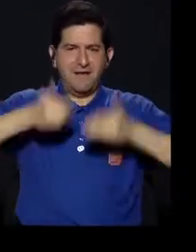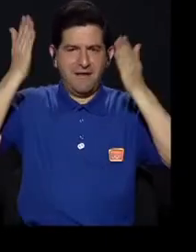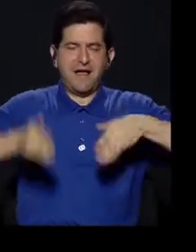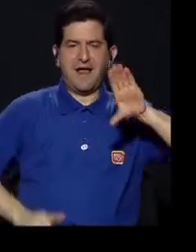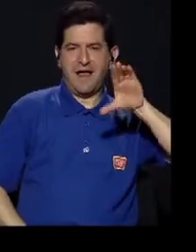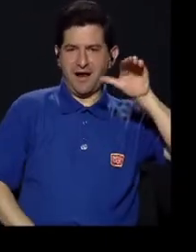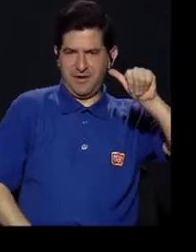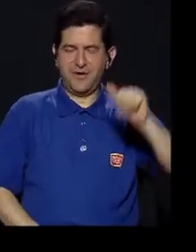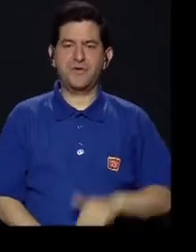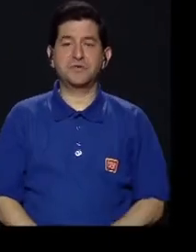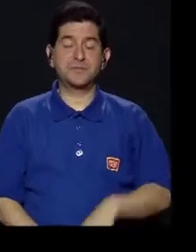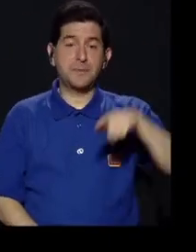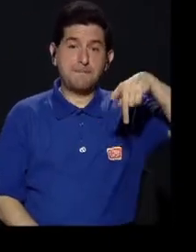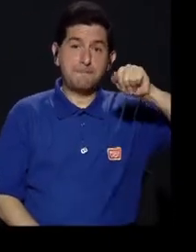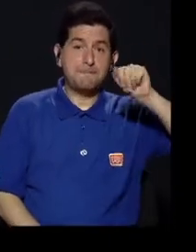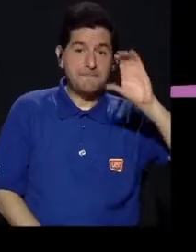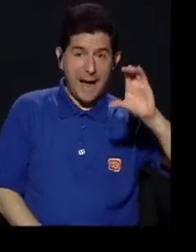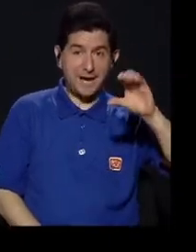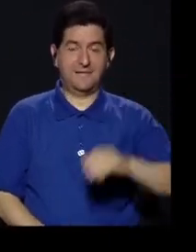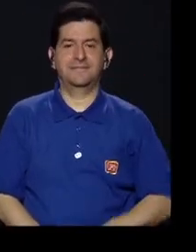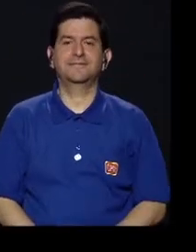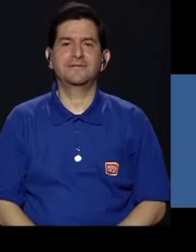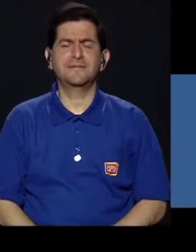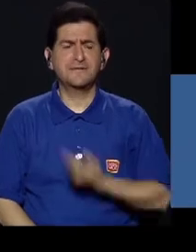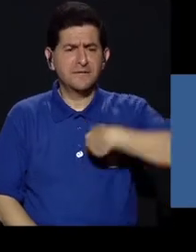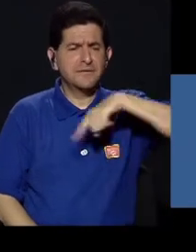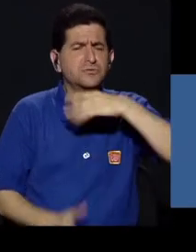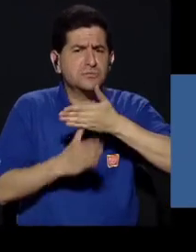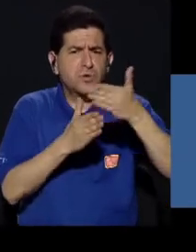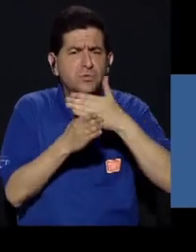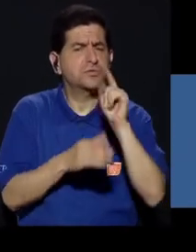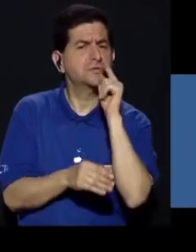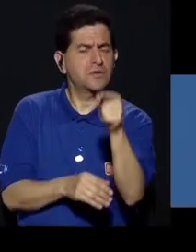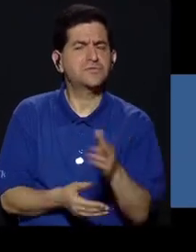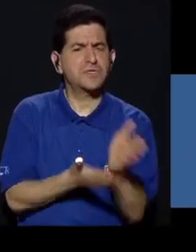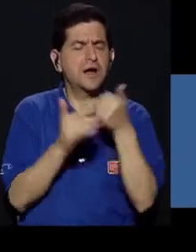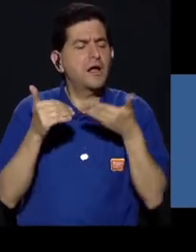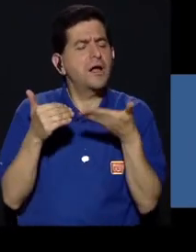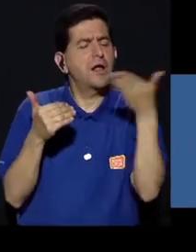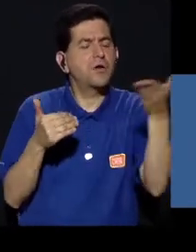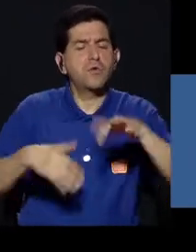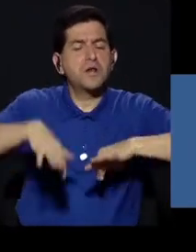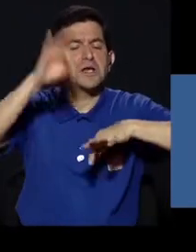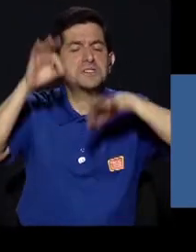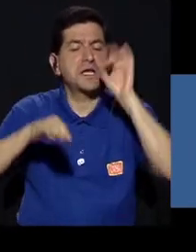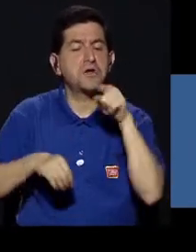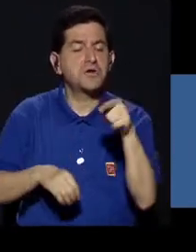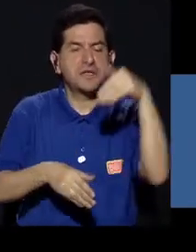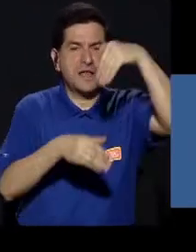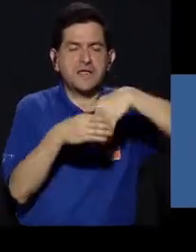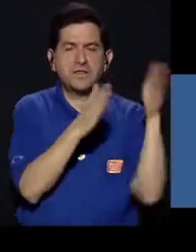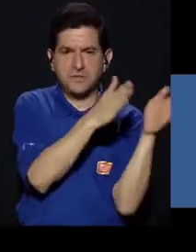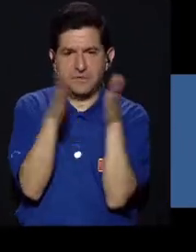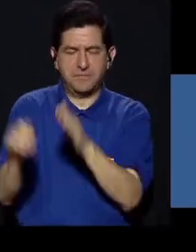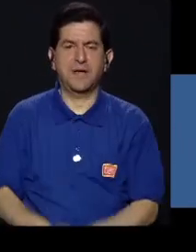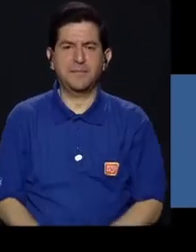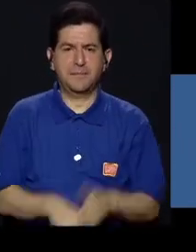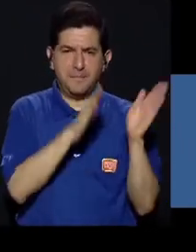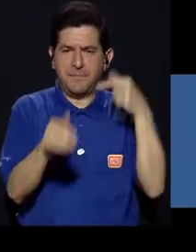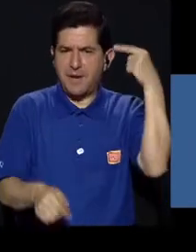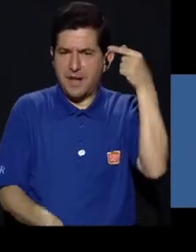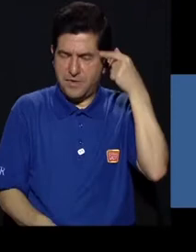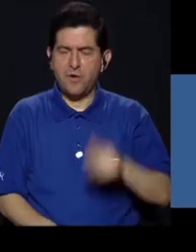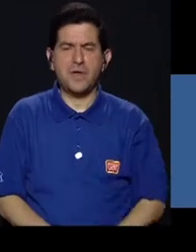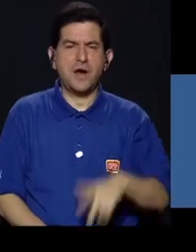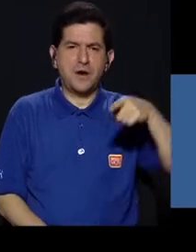candidato Carlos Alvarado, del partido Acción Ciudadana, queremos compartir con usted algunos aspectos que encontramos en este plan. El plan de